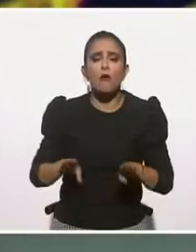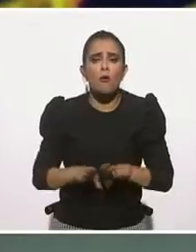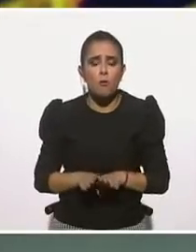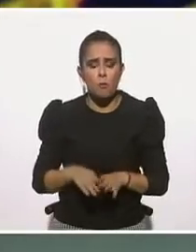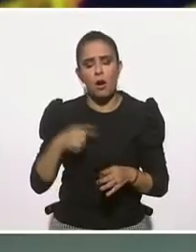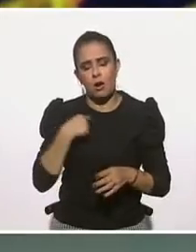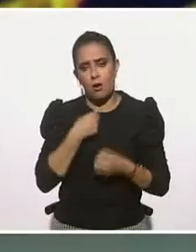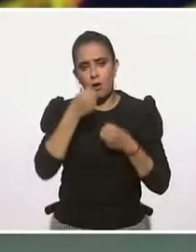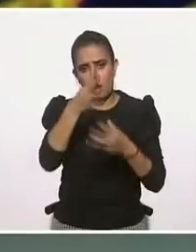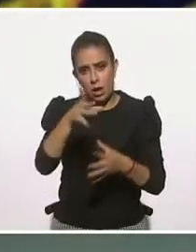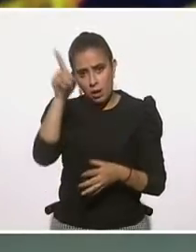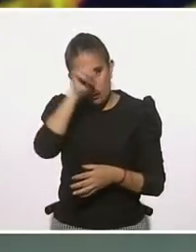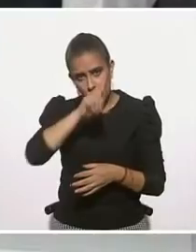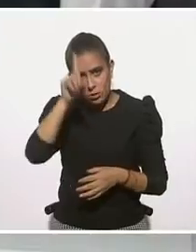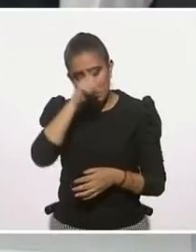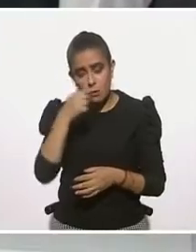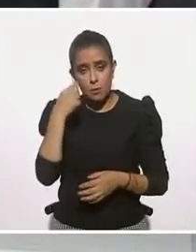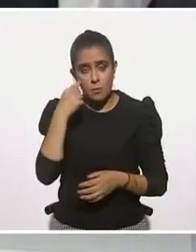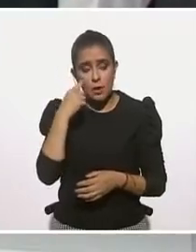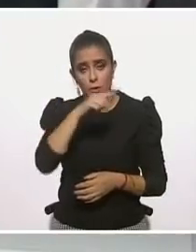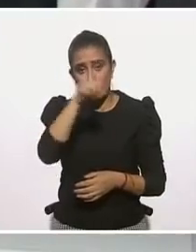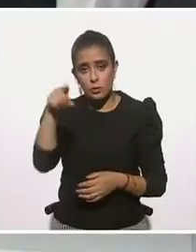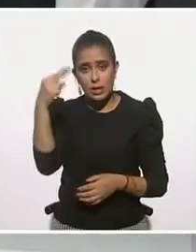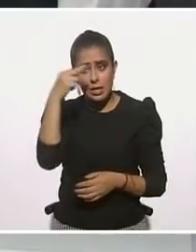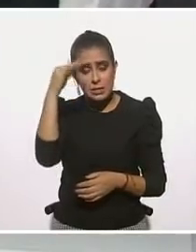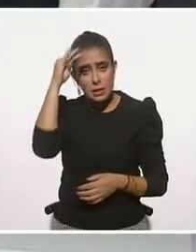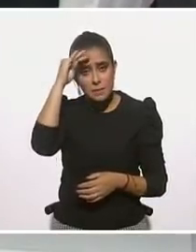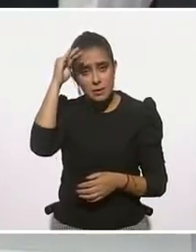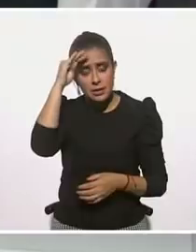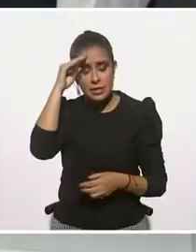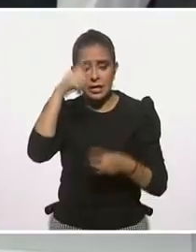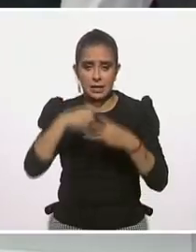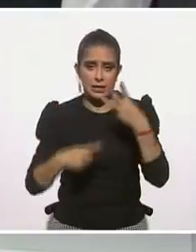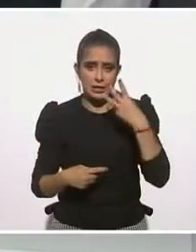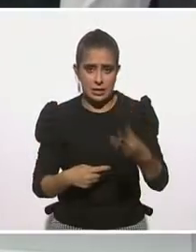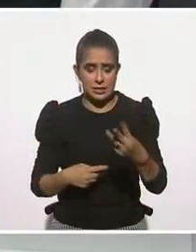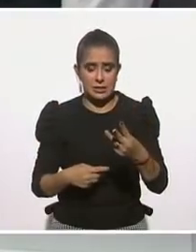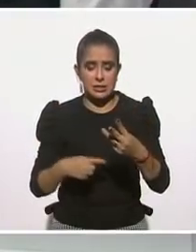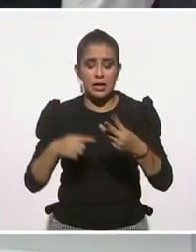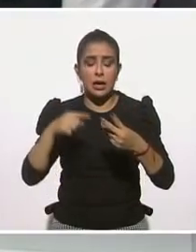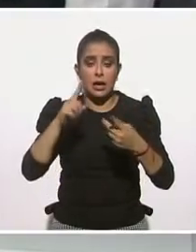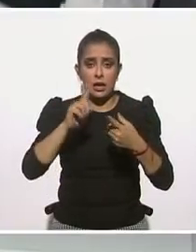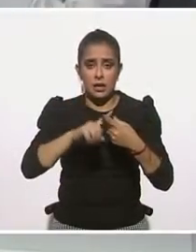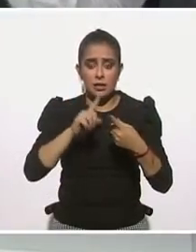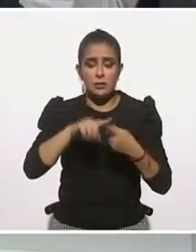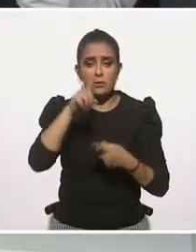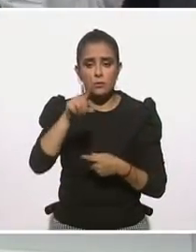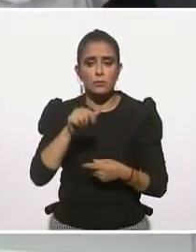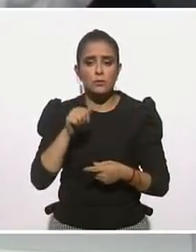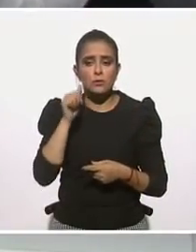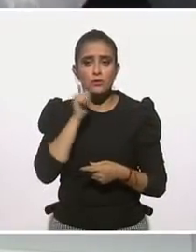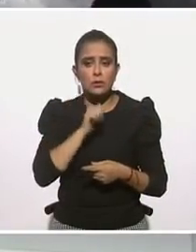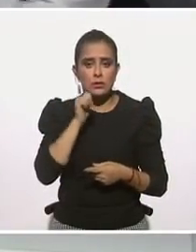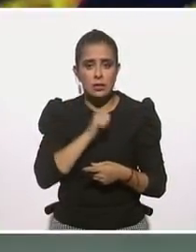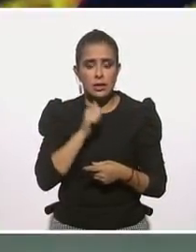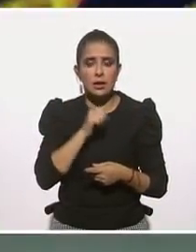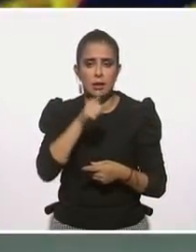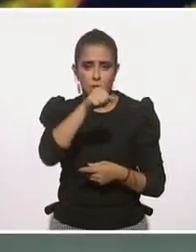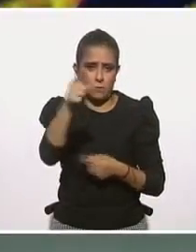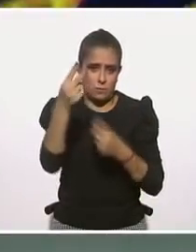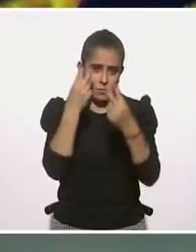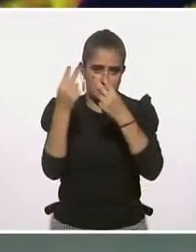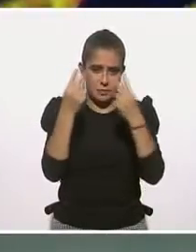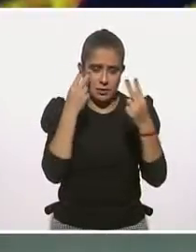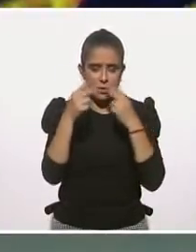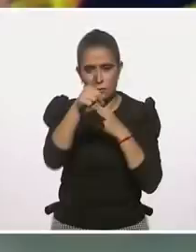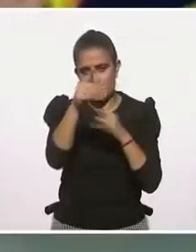recomiendo que traten de ubicar este pensamiento sostenible en tres puntos. Busquen siempre, por ejemplo, ahorita, donde nos estén haciendo favor de vernos en